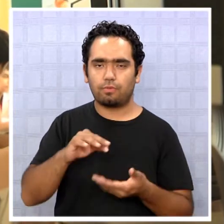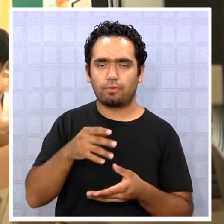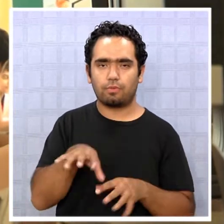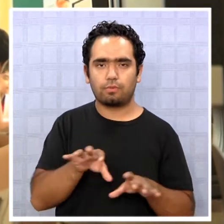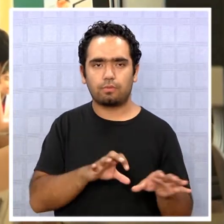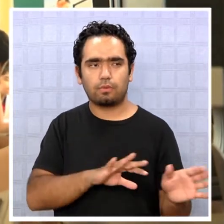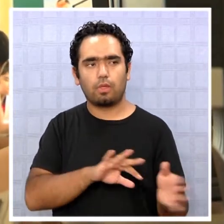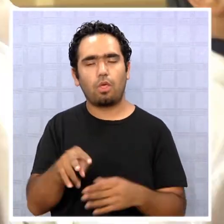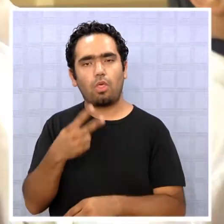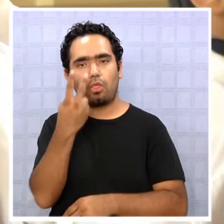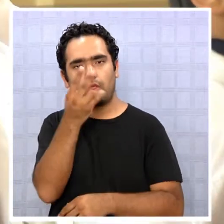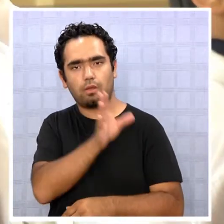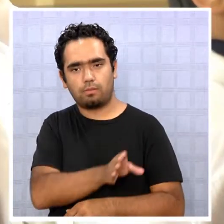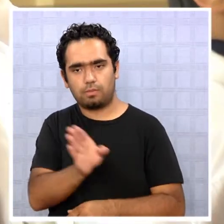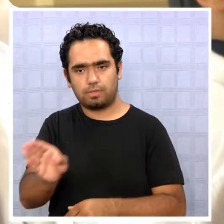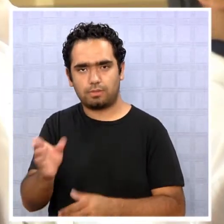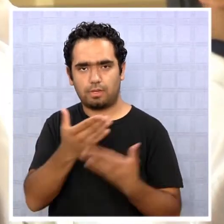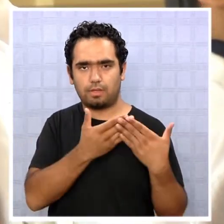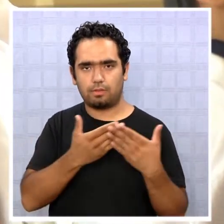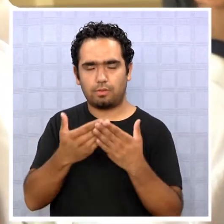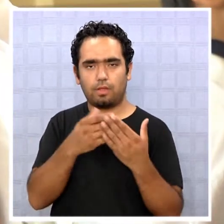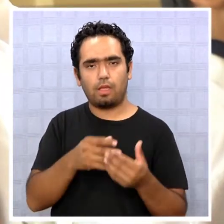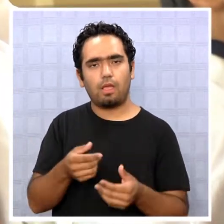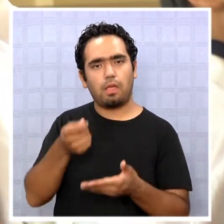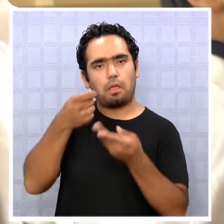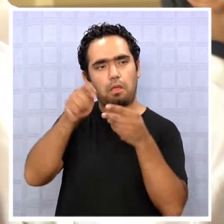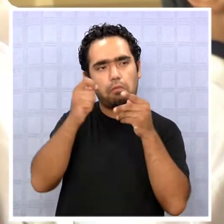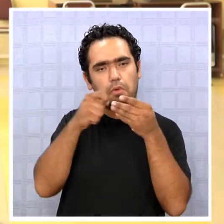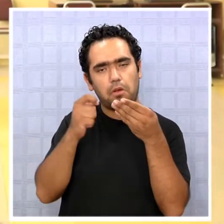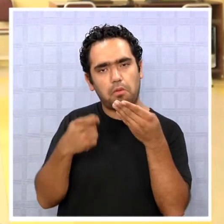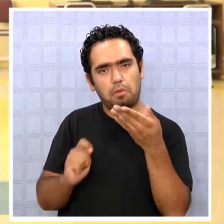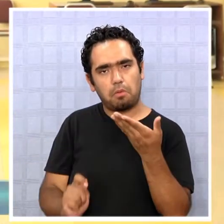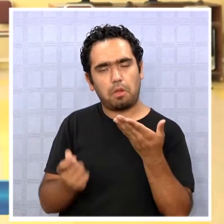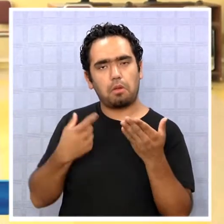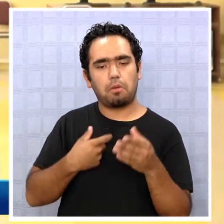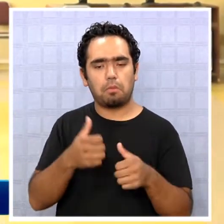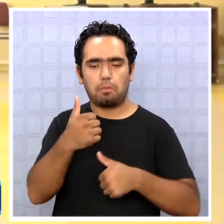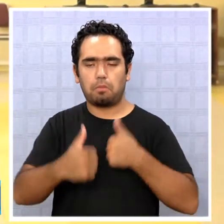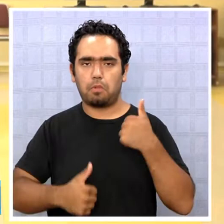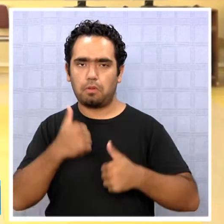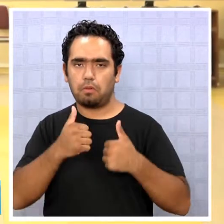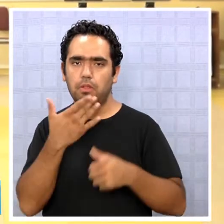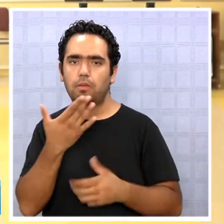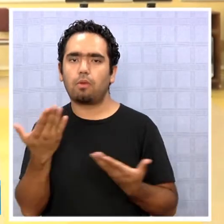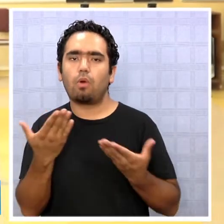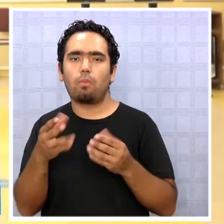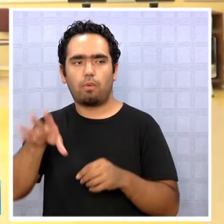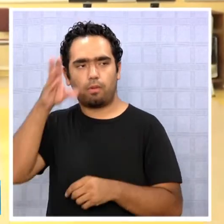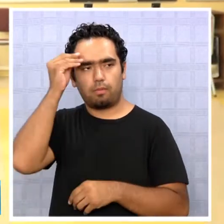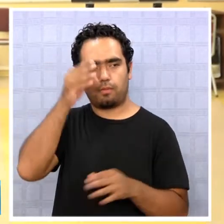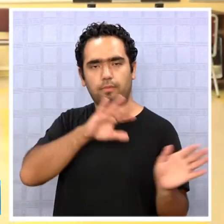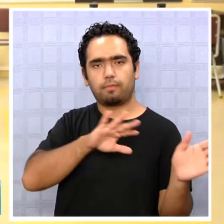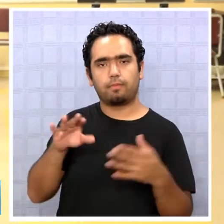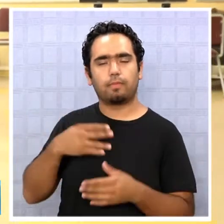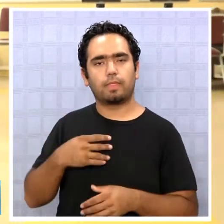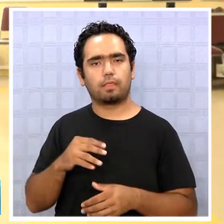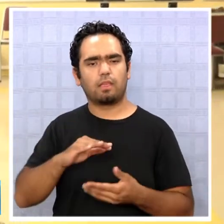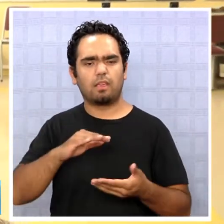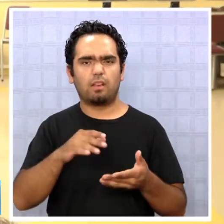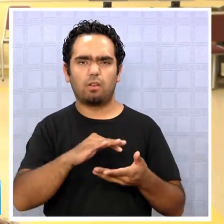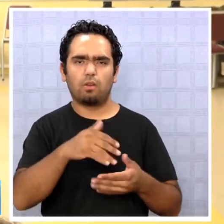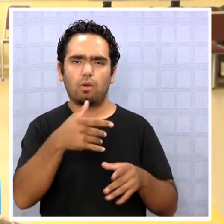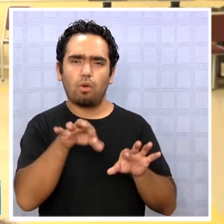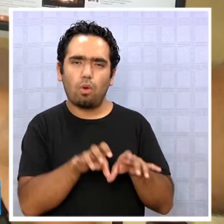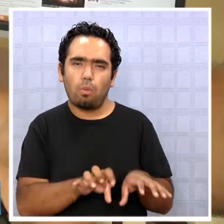Parra evaluaron la prueba y lo que han aprendido. Los computadores son muy lentos y tal. Además casi nunca nos